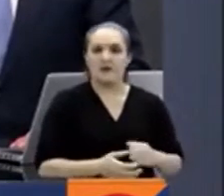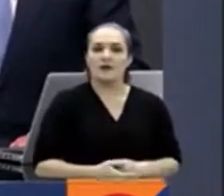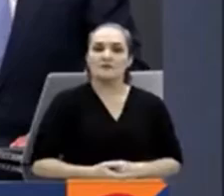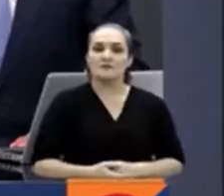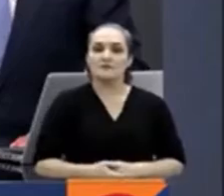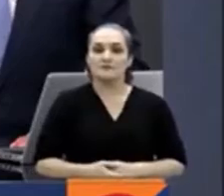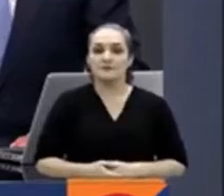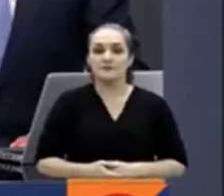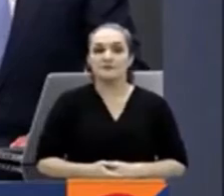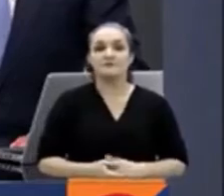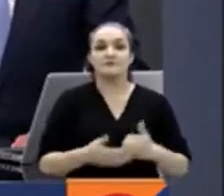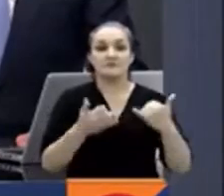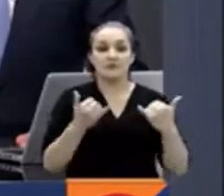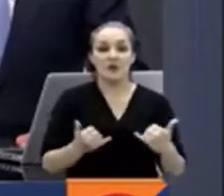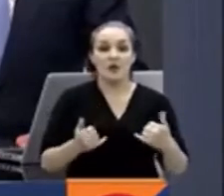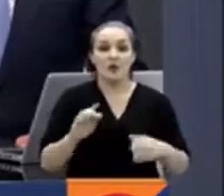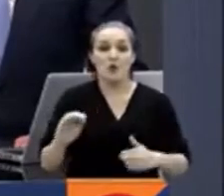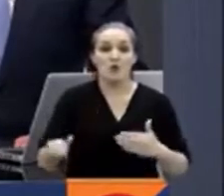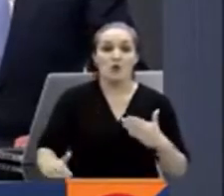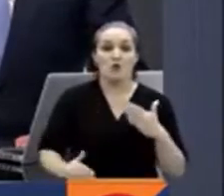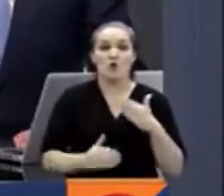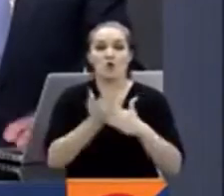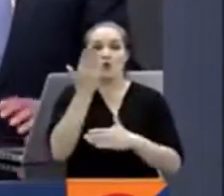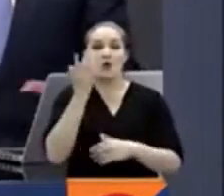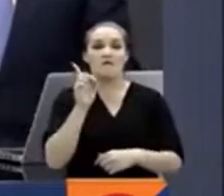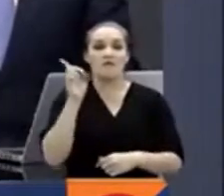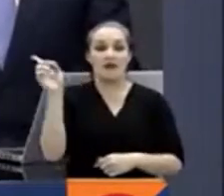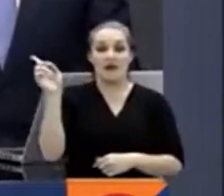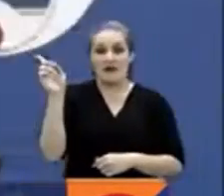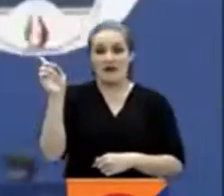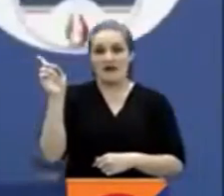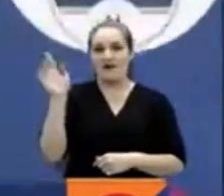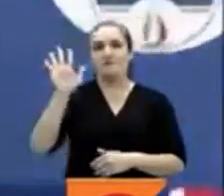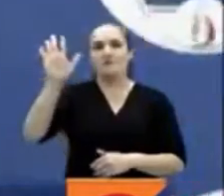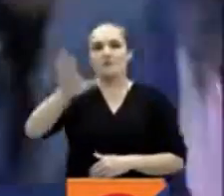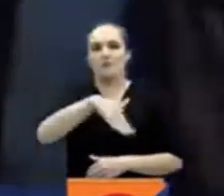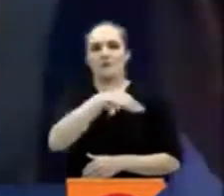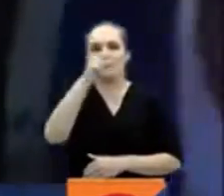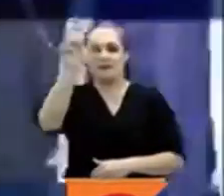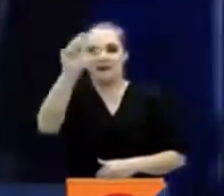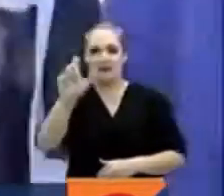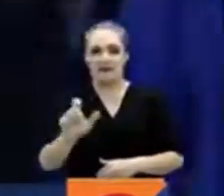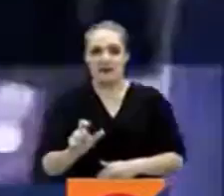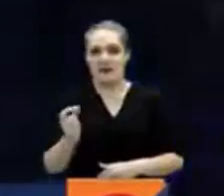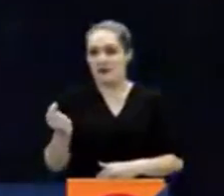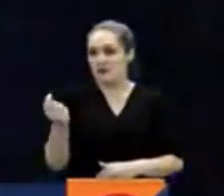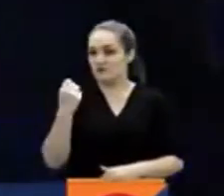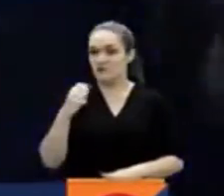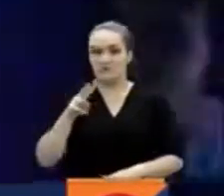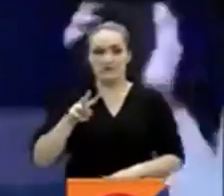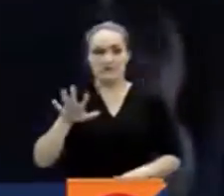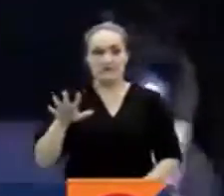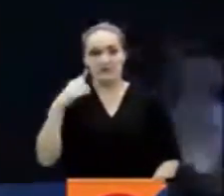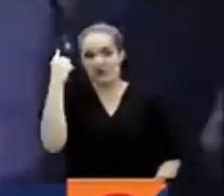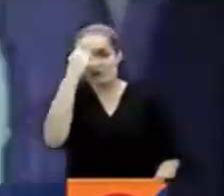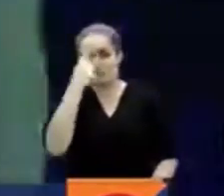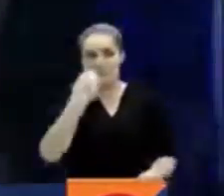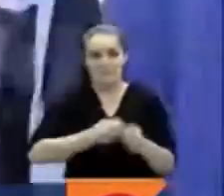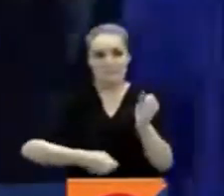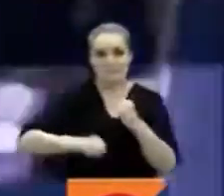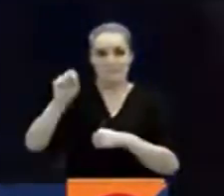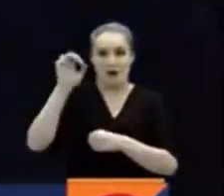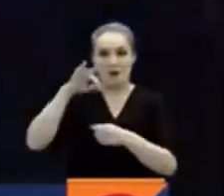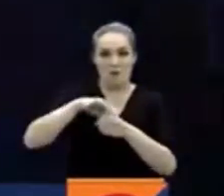ministra, la ultraderechista Georgina Meloni, ganadora de las elecciones legislativas del pasado 25 de septiembre. Meloni fue